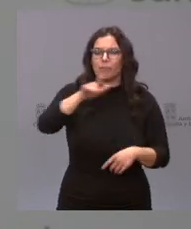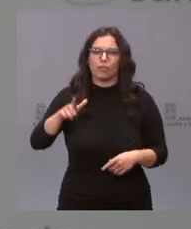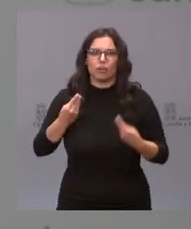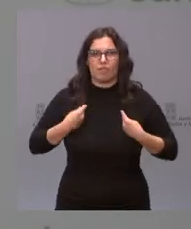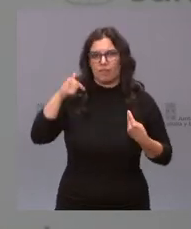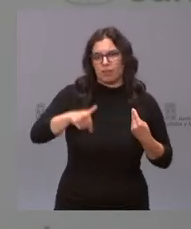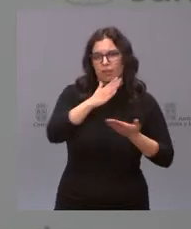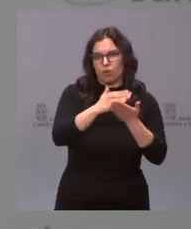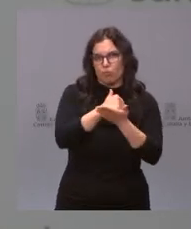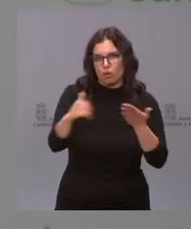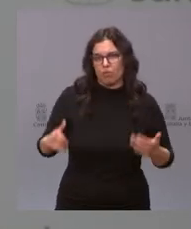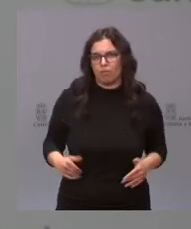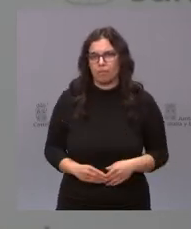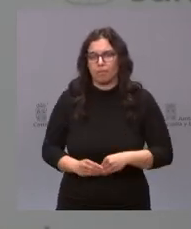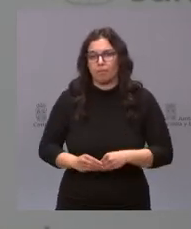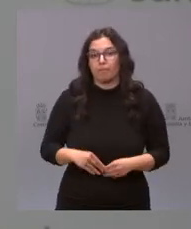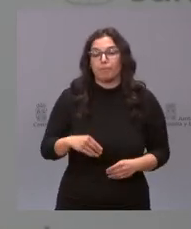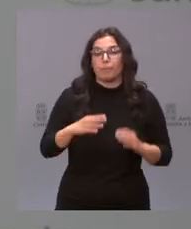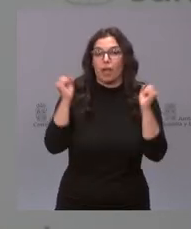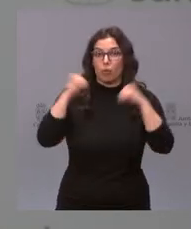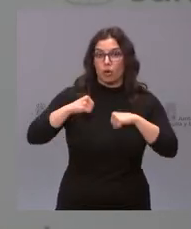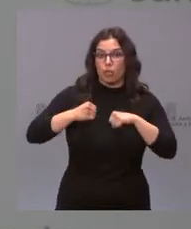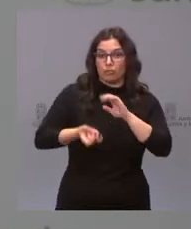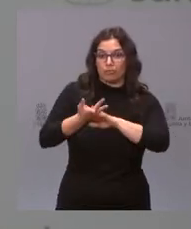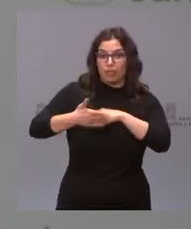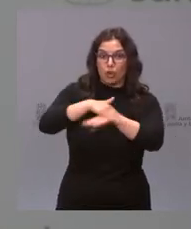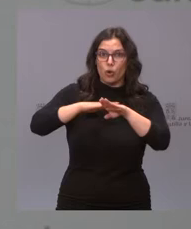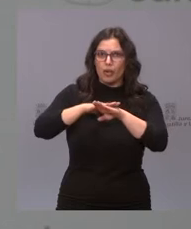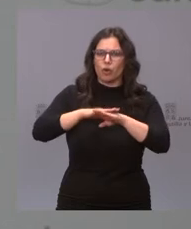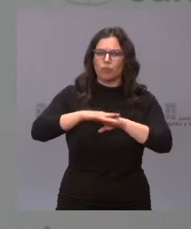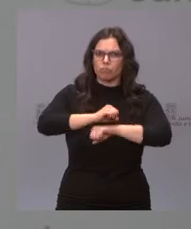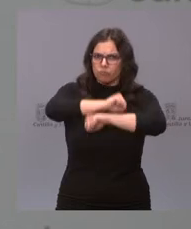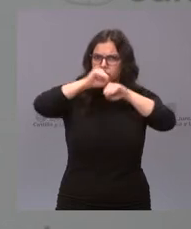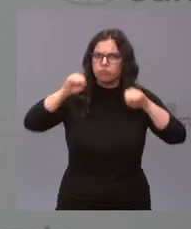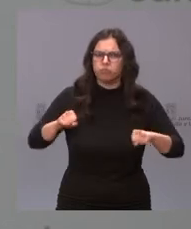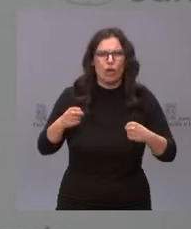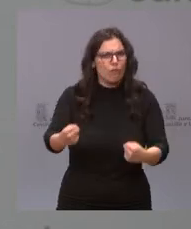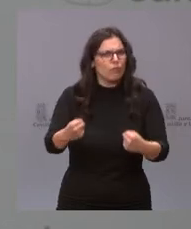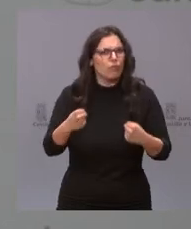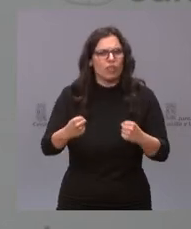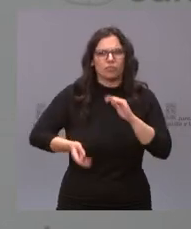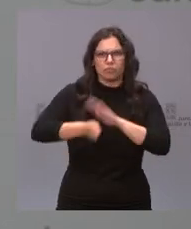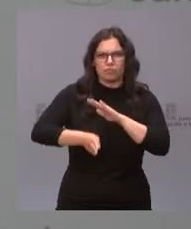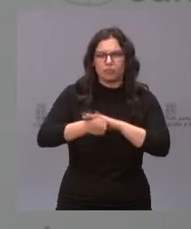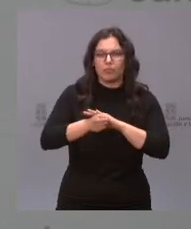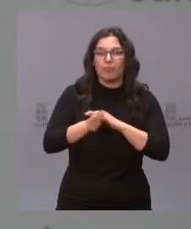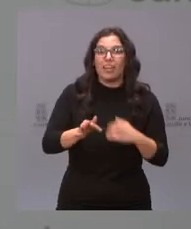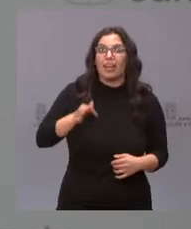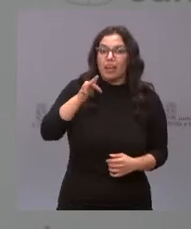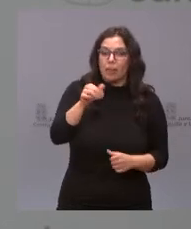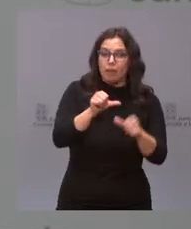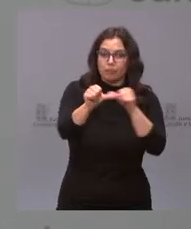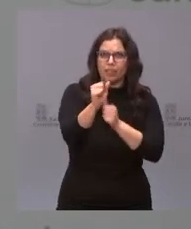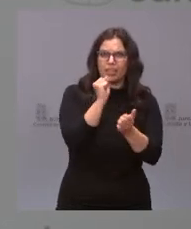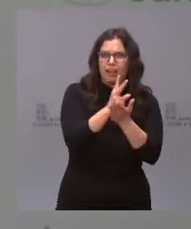esta comunidad autónoma. Es un acuerdo de gobierno que está sólido, que está más fuerte que nunca, que además tiene retos por